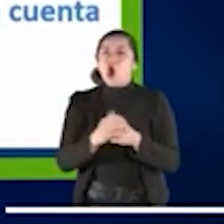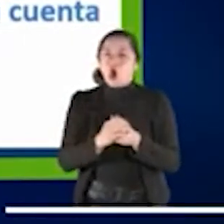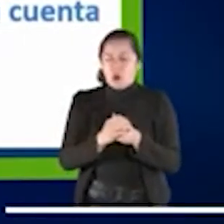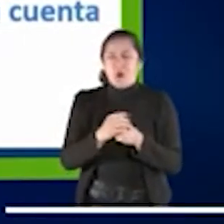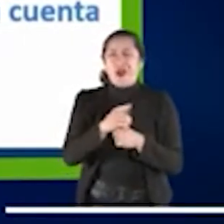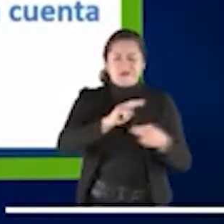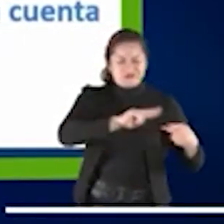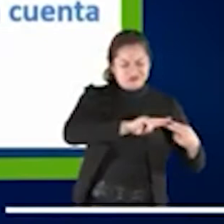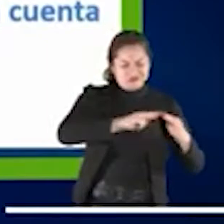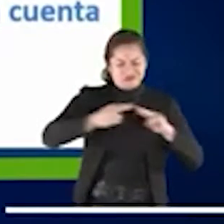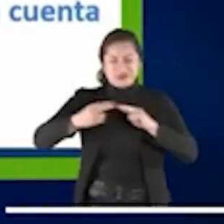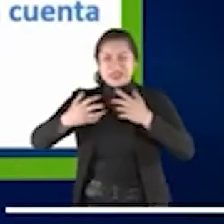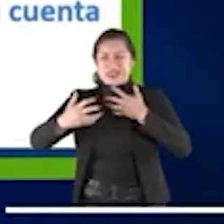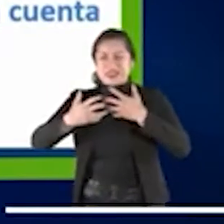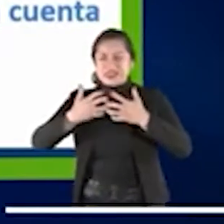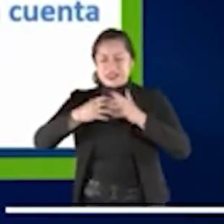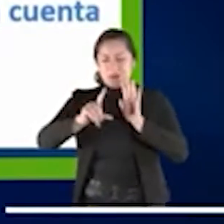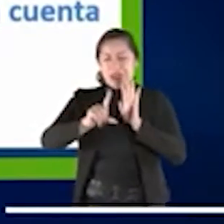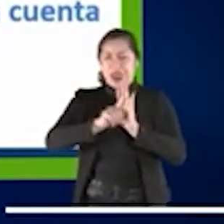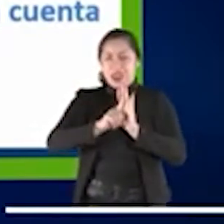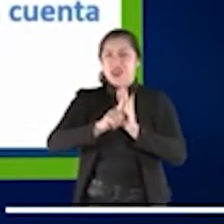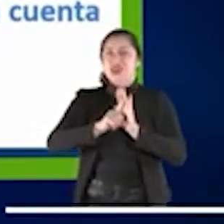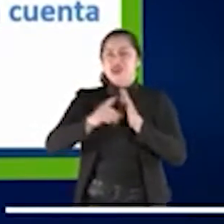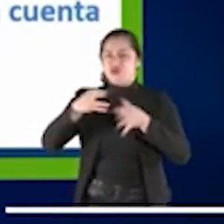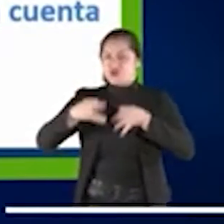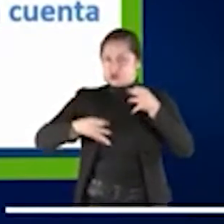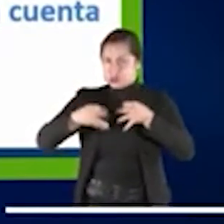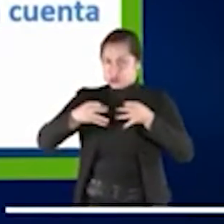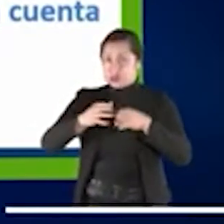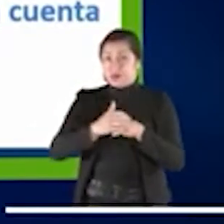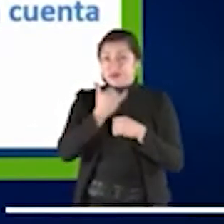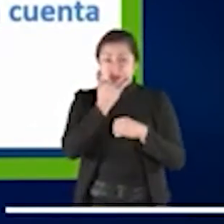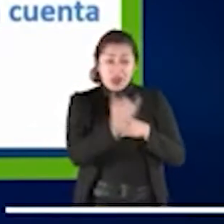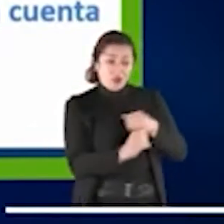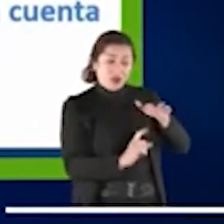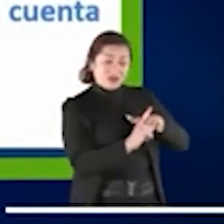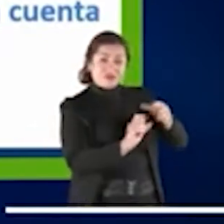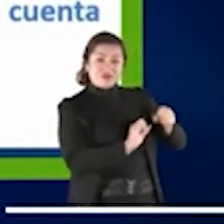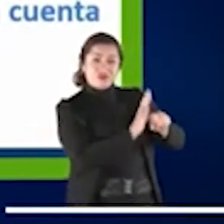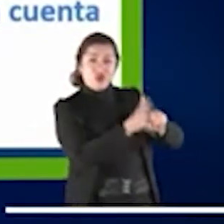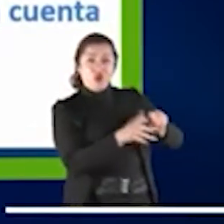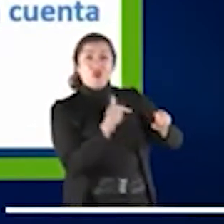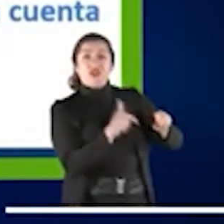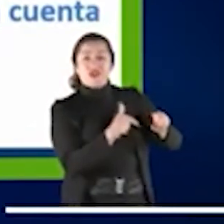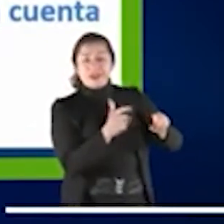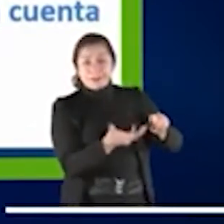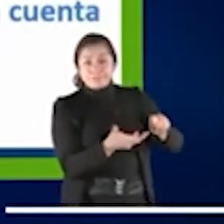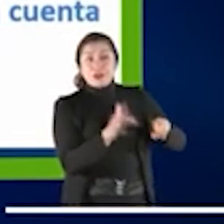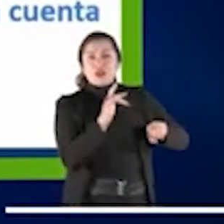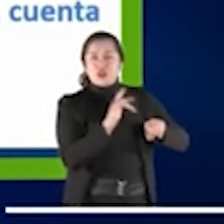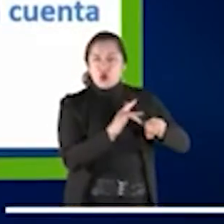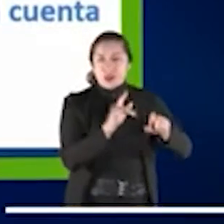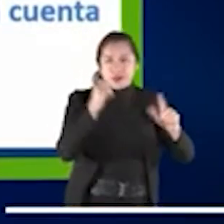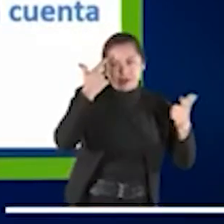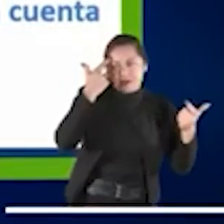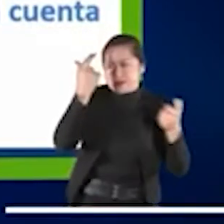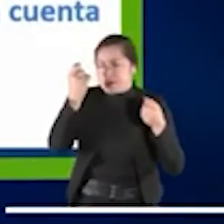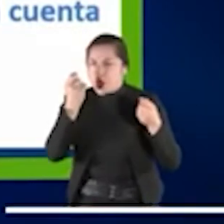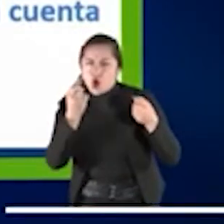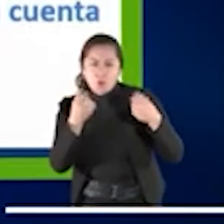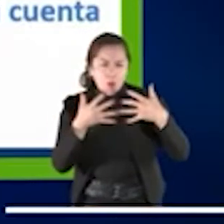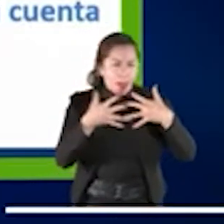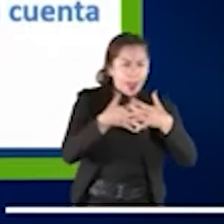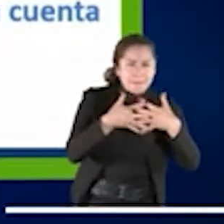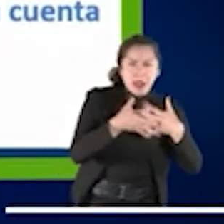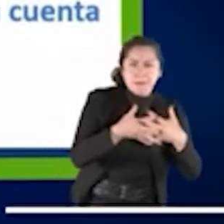sistema de justicia. Y con el COVID-19, claramente se ha tenido que adoptar nuevos mecanismos y nuevas